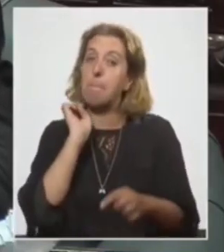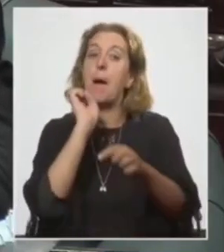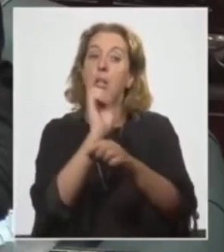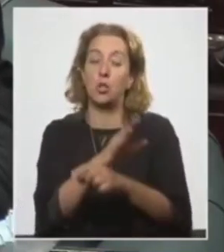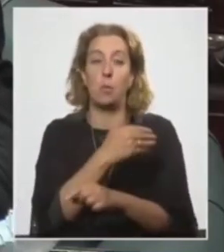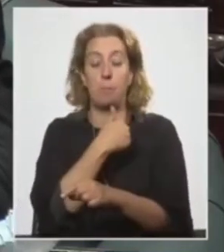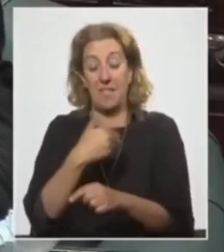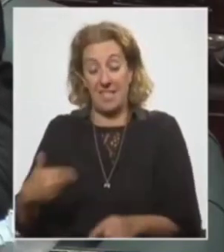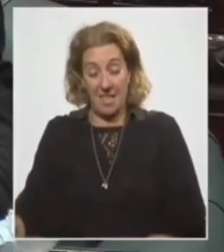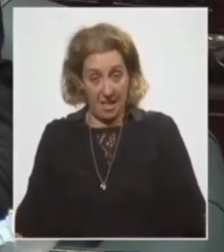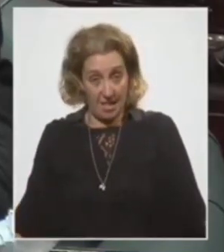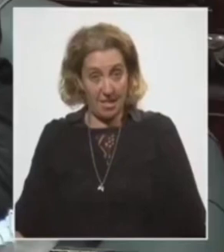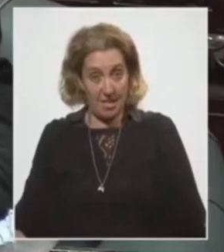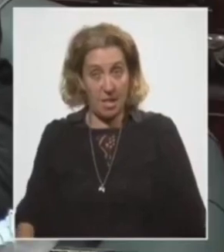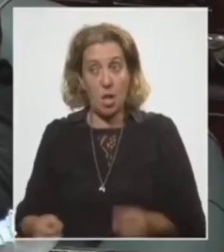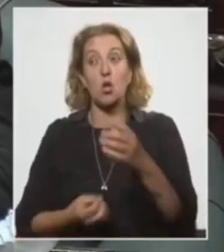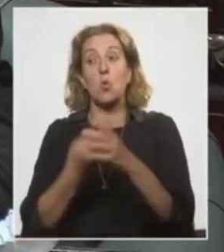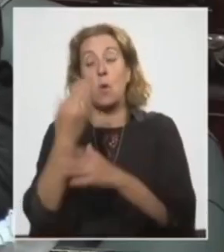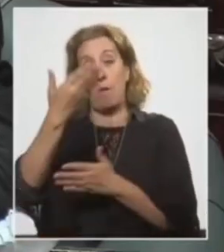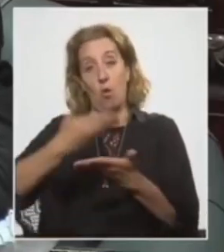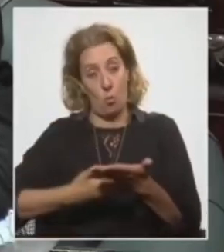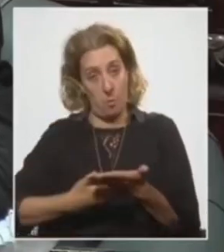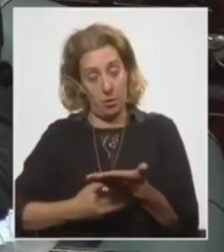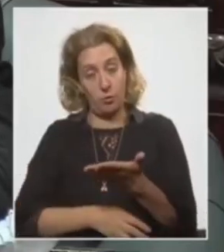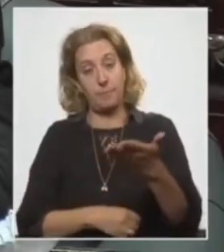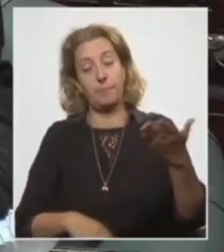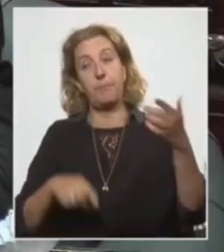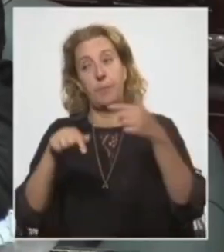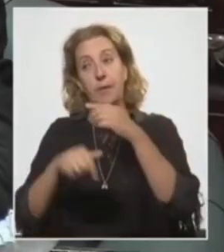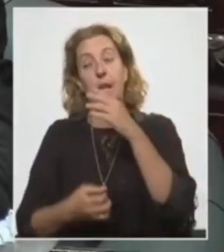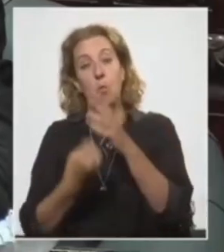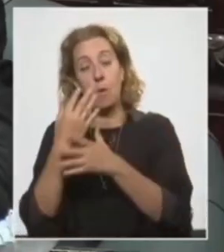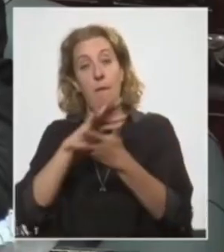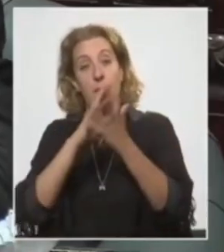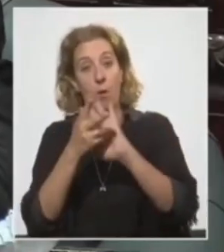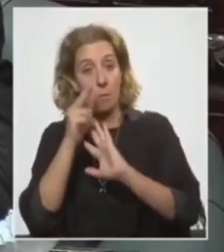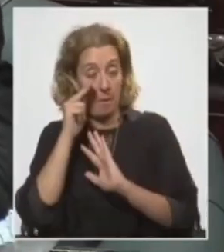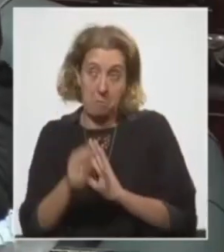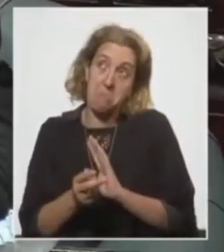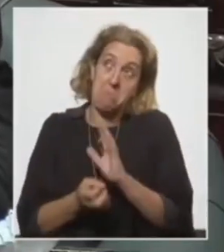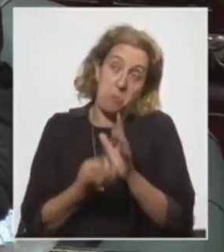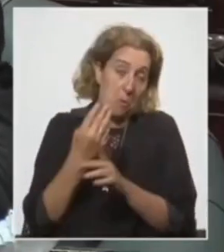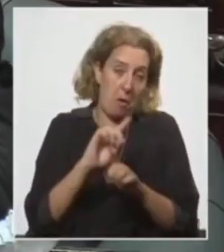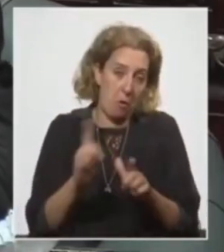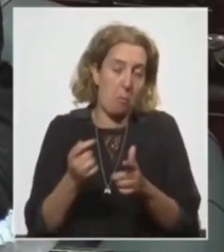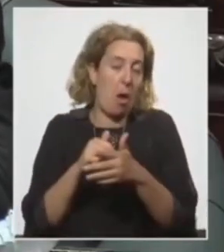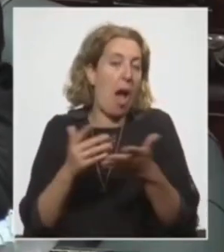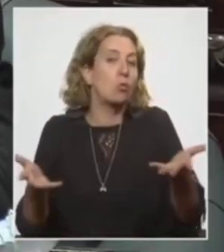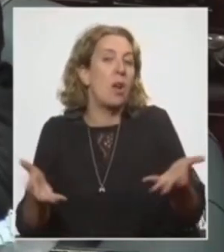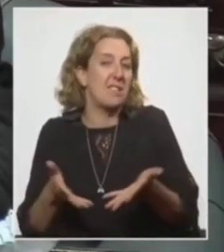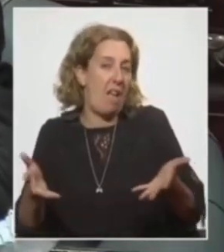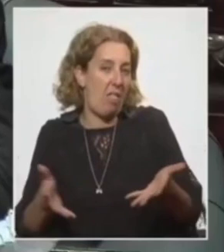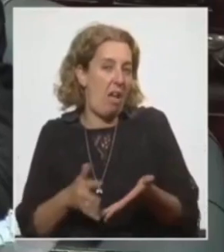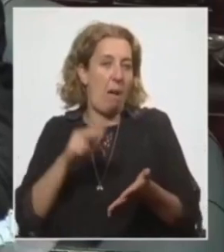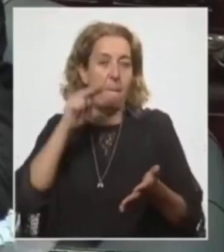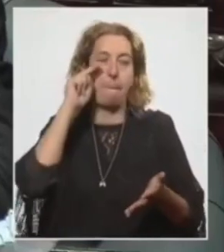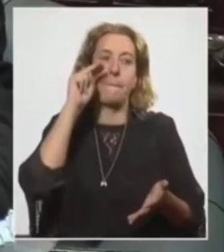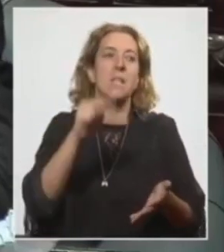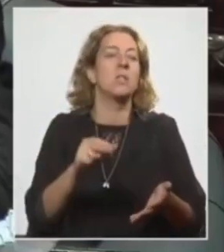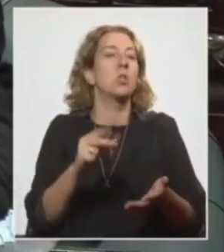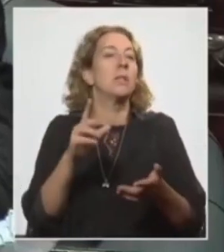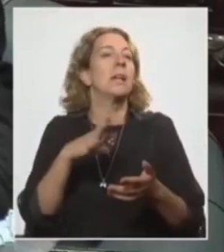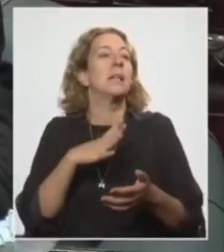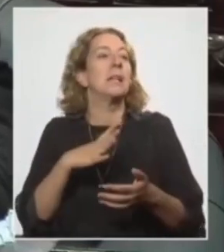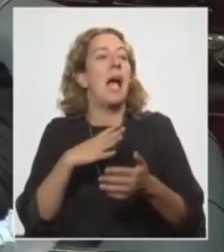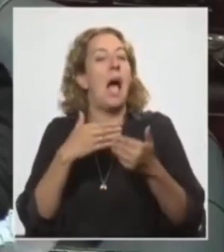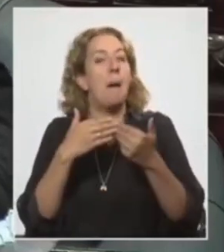la Presidencia de la República un nuevo documento con esta nueva visión, no nueva, sino con la visión actualizada, la visión que tenemos